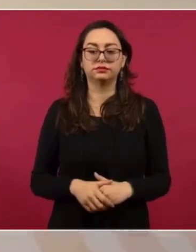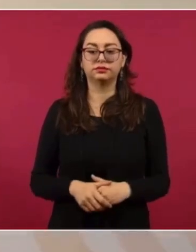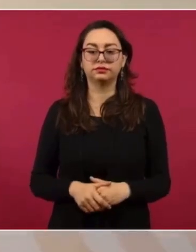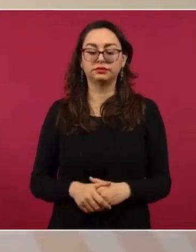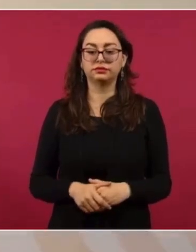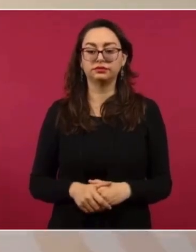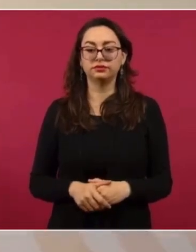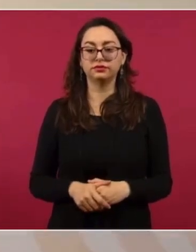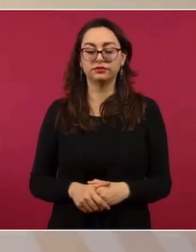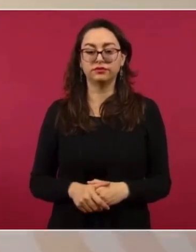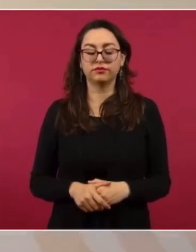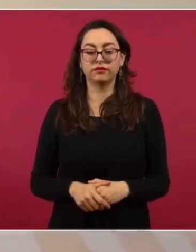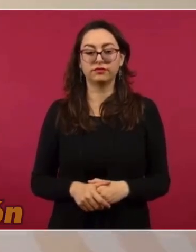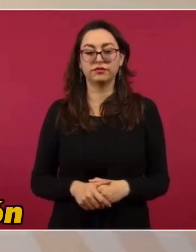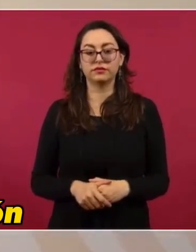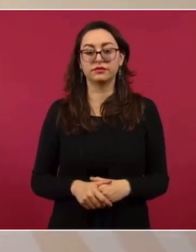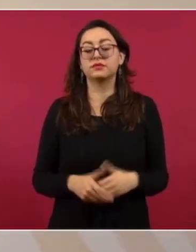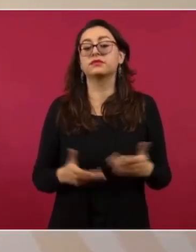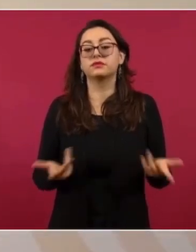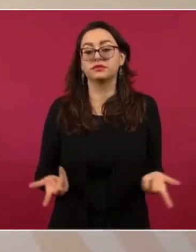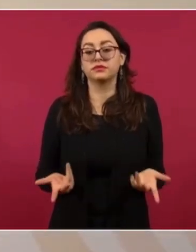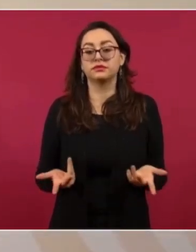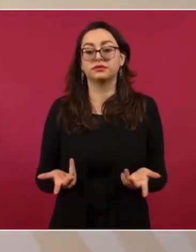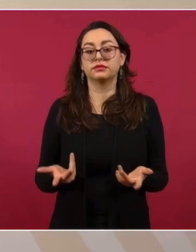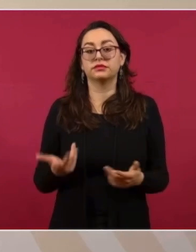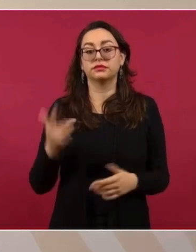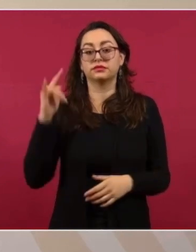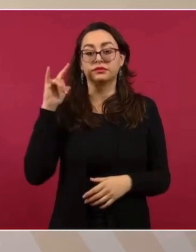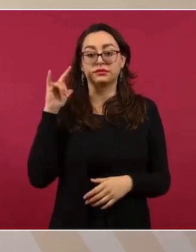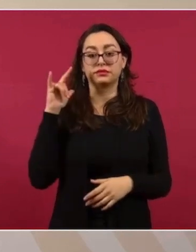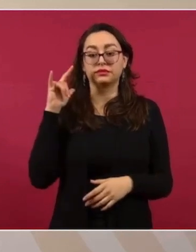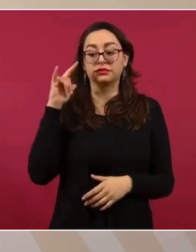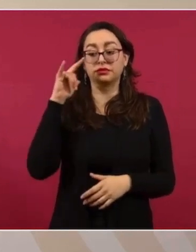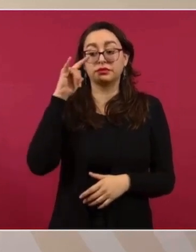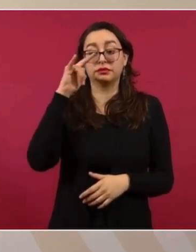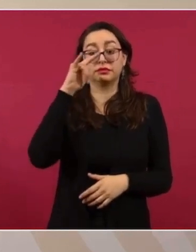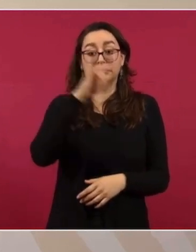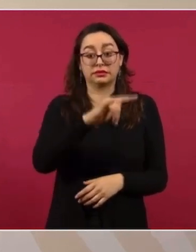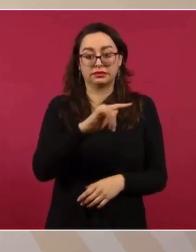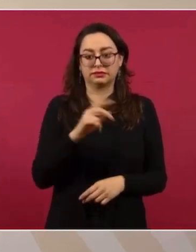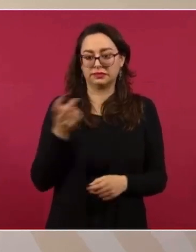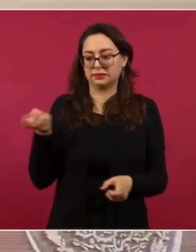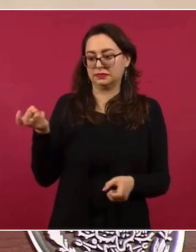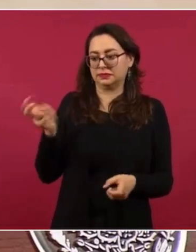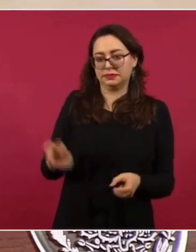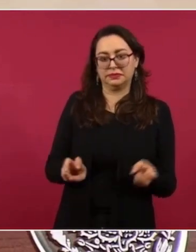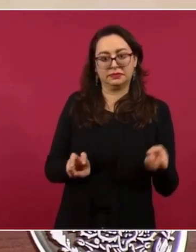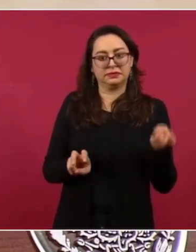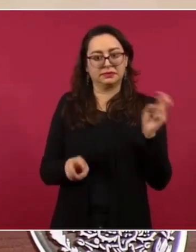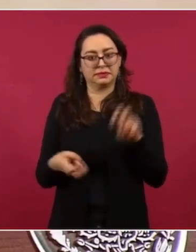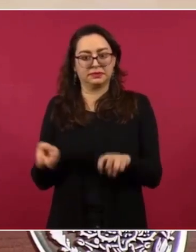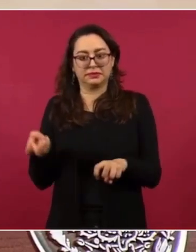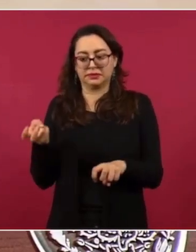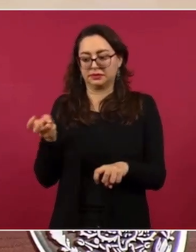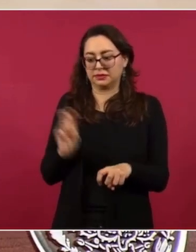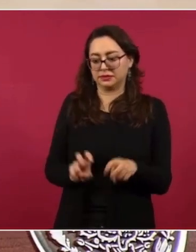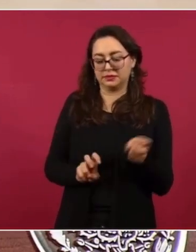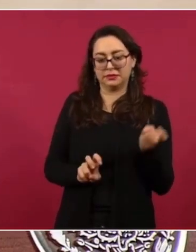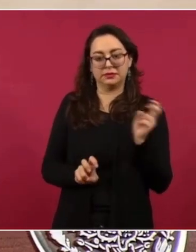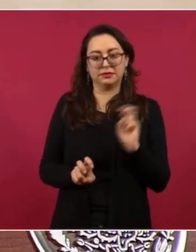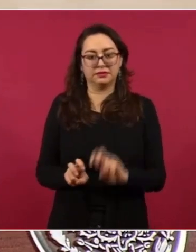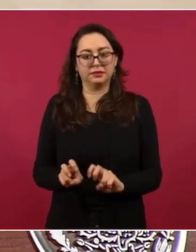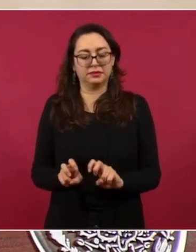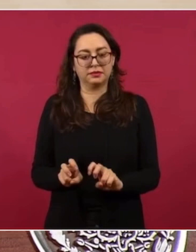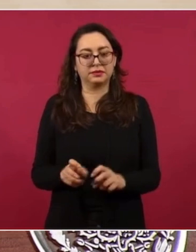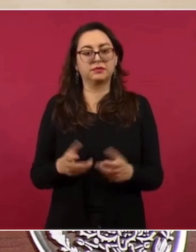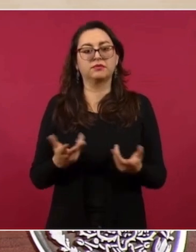El caso es que quienes van en el avión con Torrijos a la firma del acuerdo son